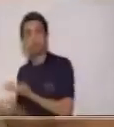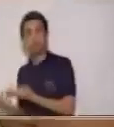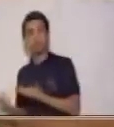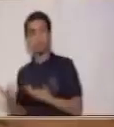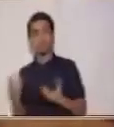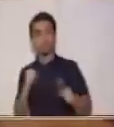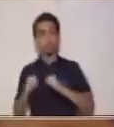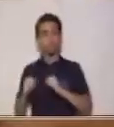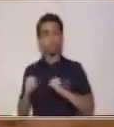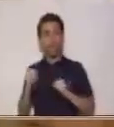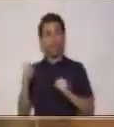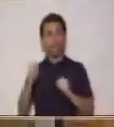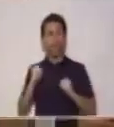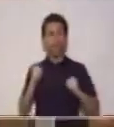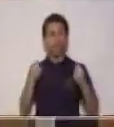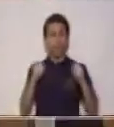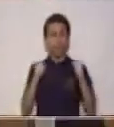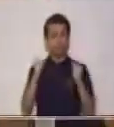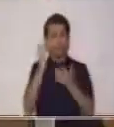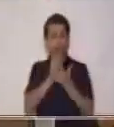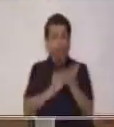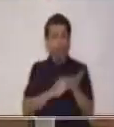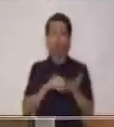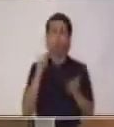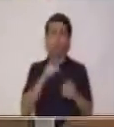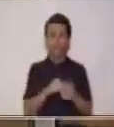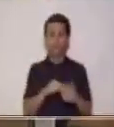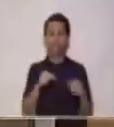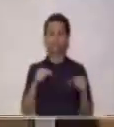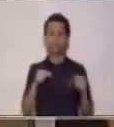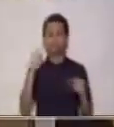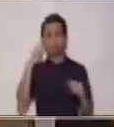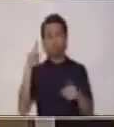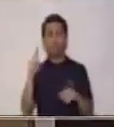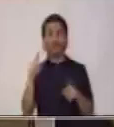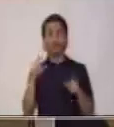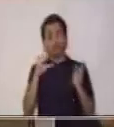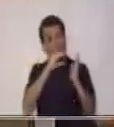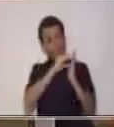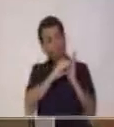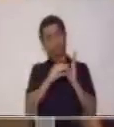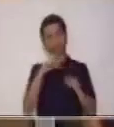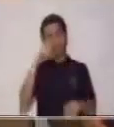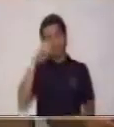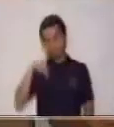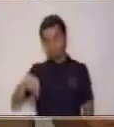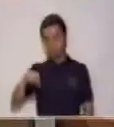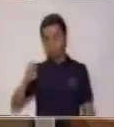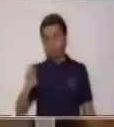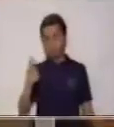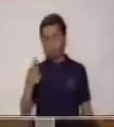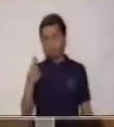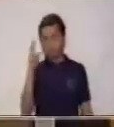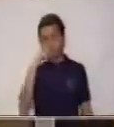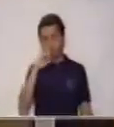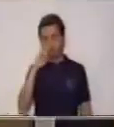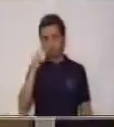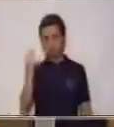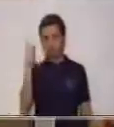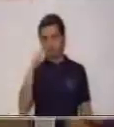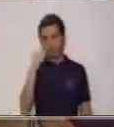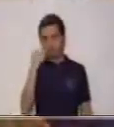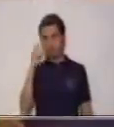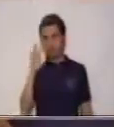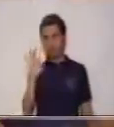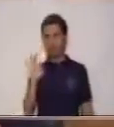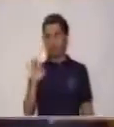de la función del lenguaje de los textos persuasivos. Algunos ejemplos de textos persuasivos que